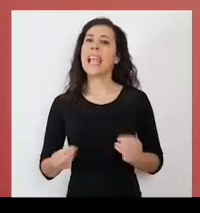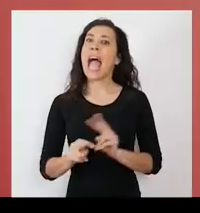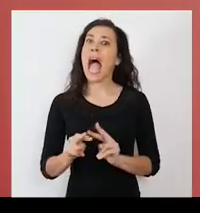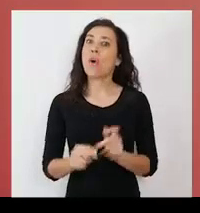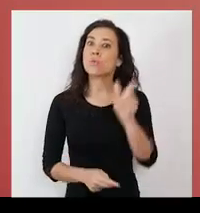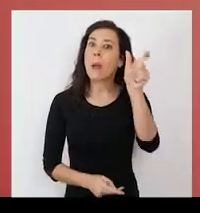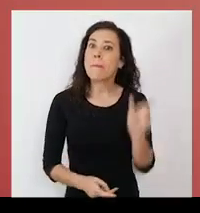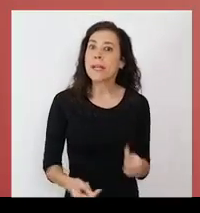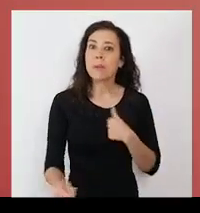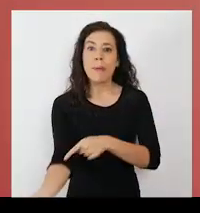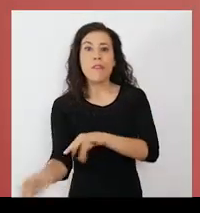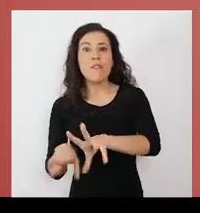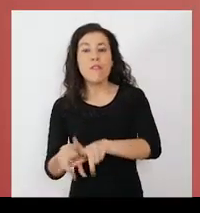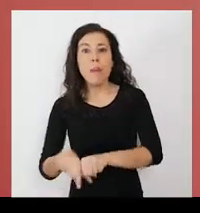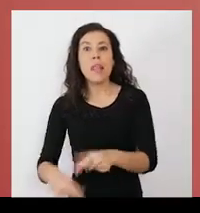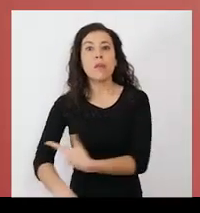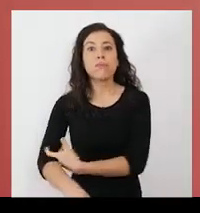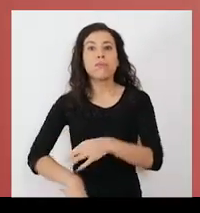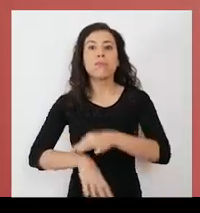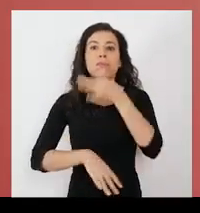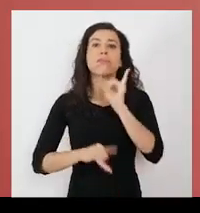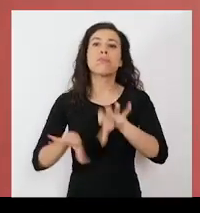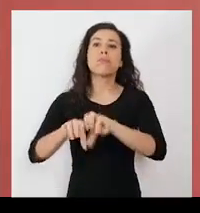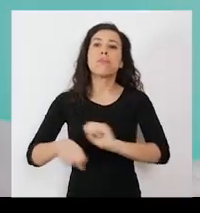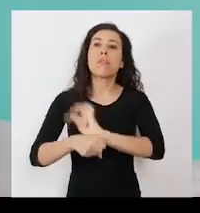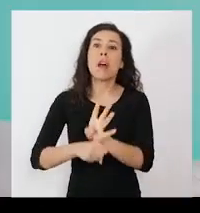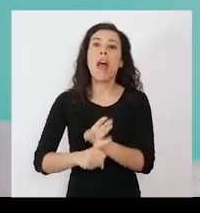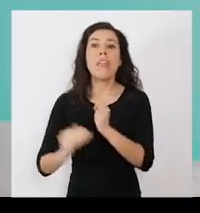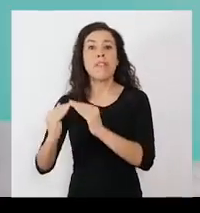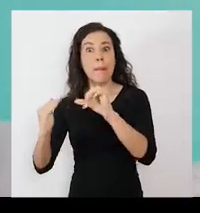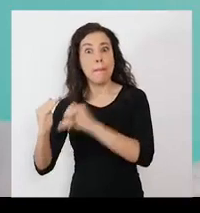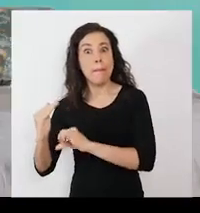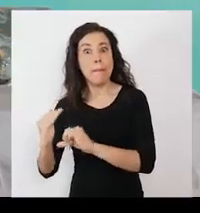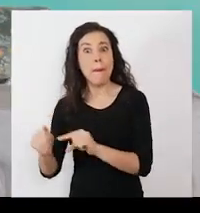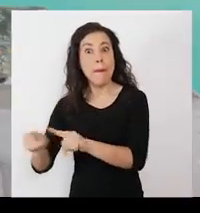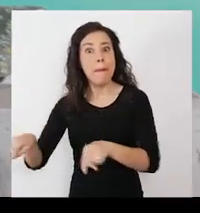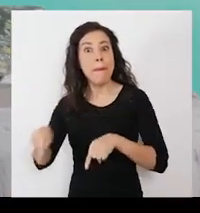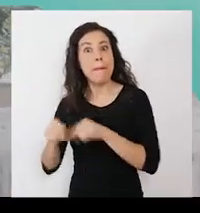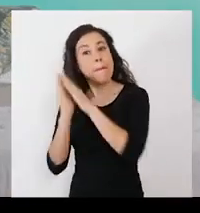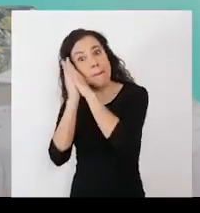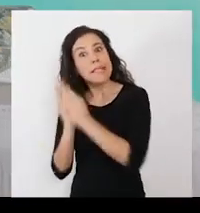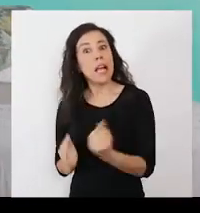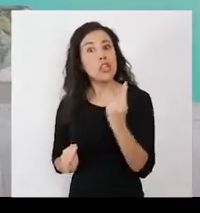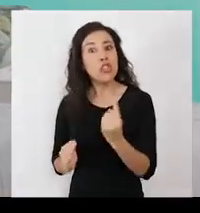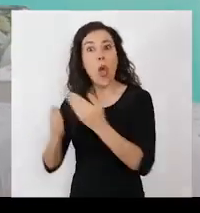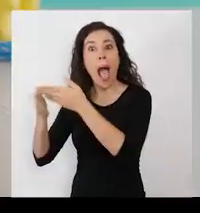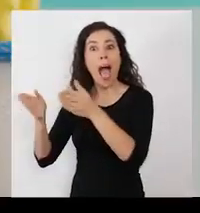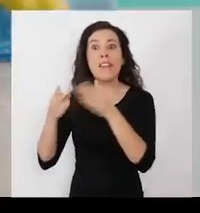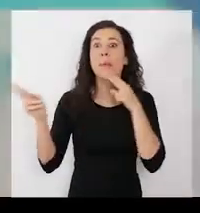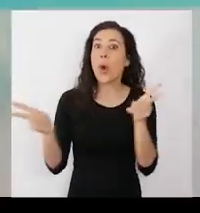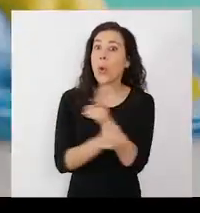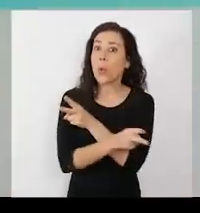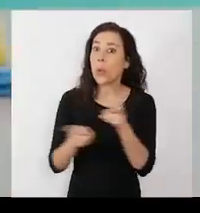¿Qué hacer si alguien de mi familia es diagnosticado y debe hacer cuarentena? Aísla al paciente en una habitación individual y bien ventilada.